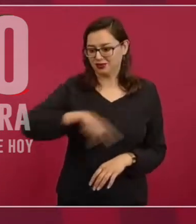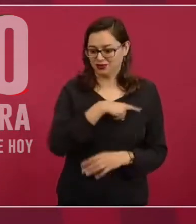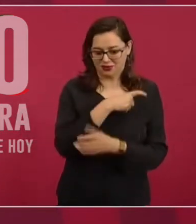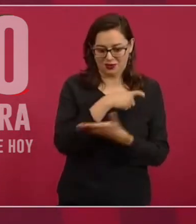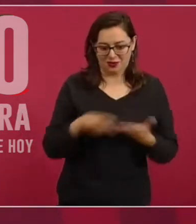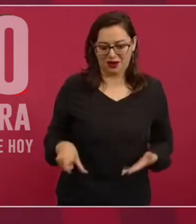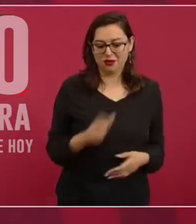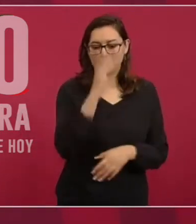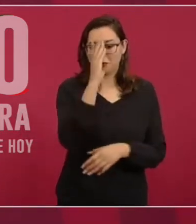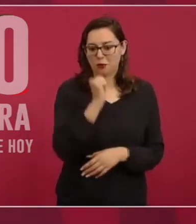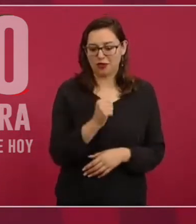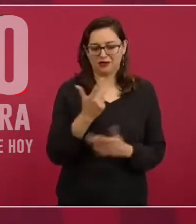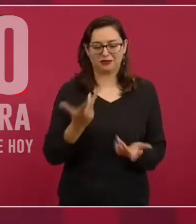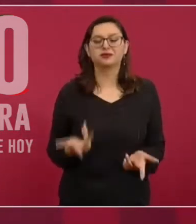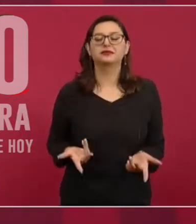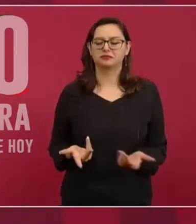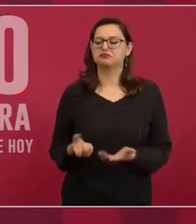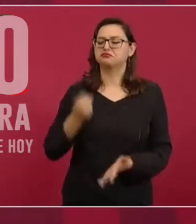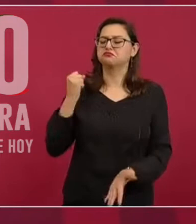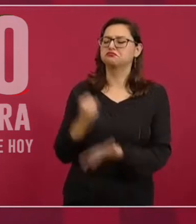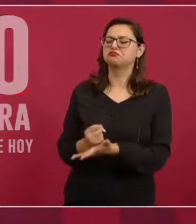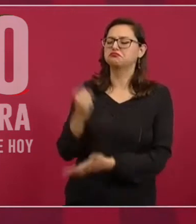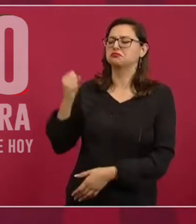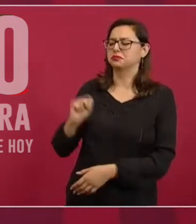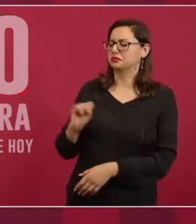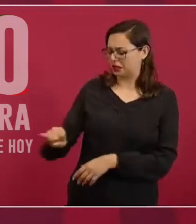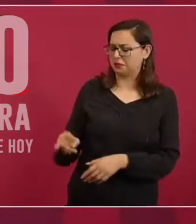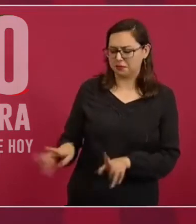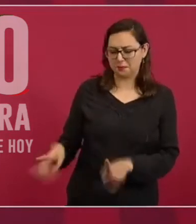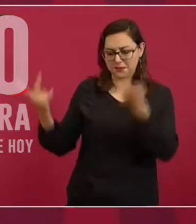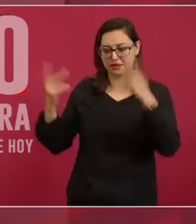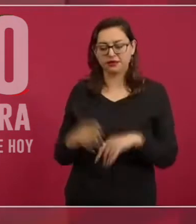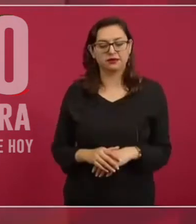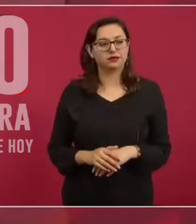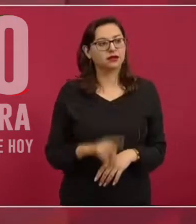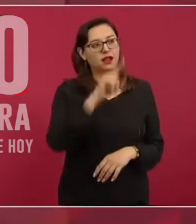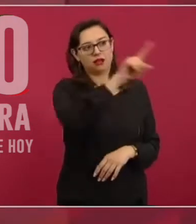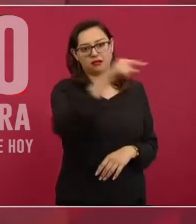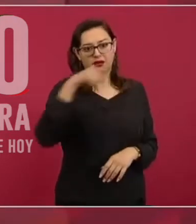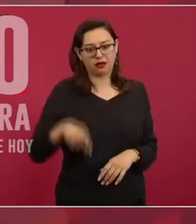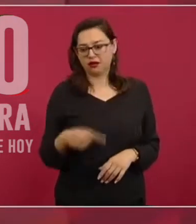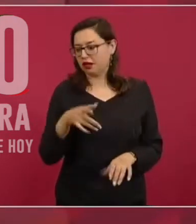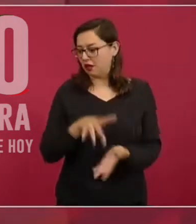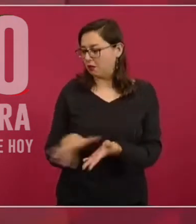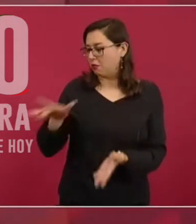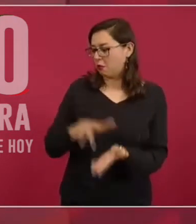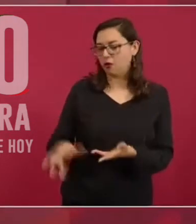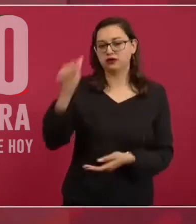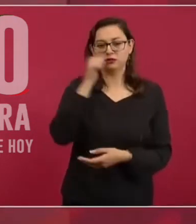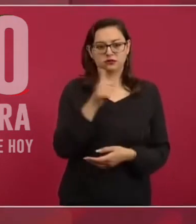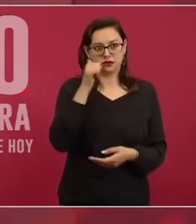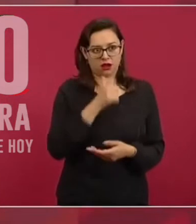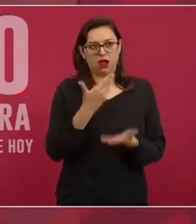más el apoyo de nuestros paisanos. Entonces, ahora ¿por qué no apoyarlos? Y otro